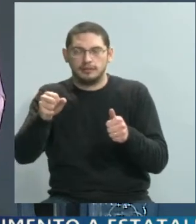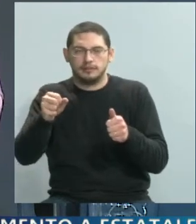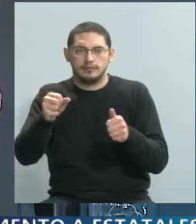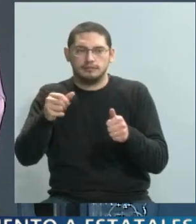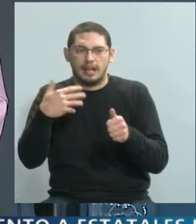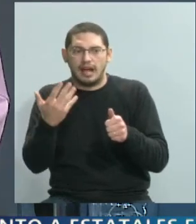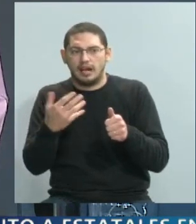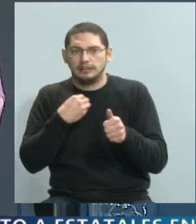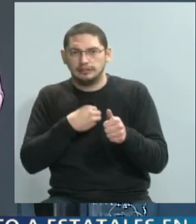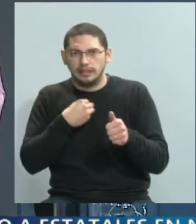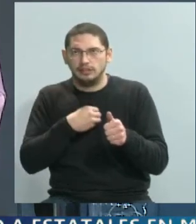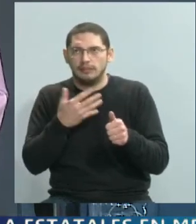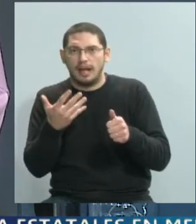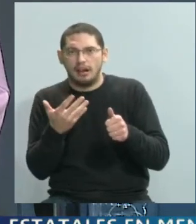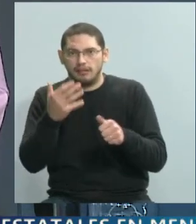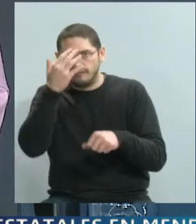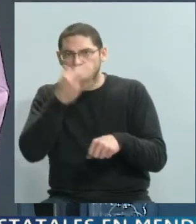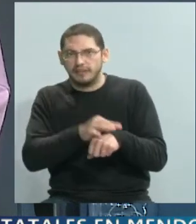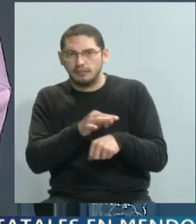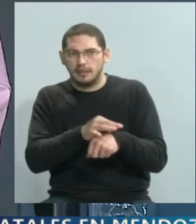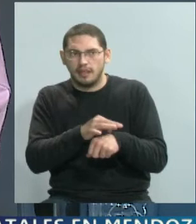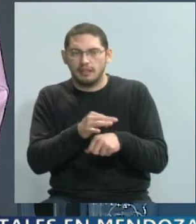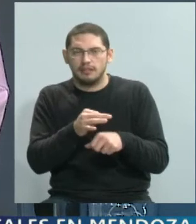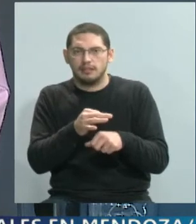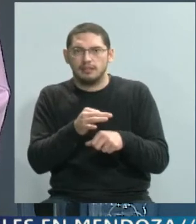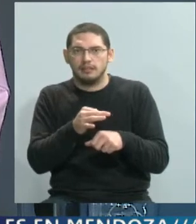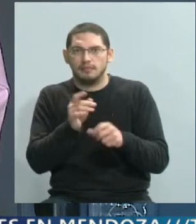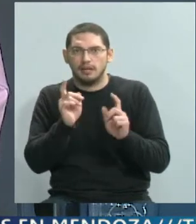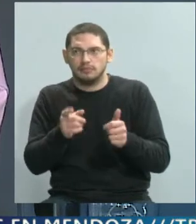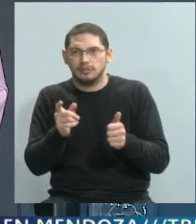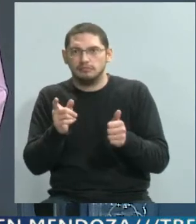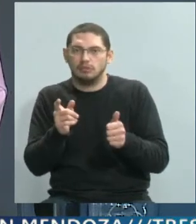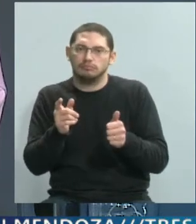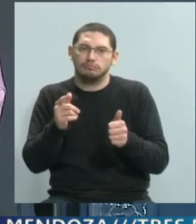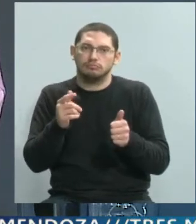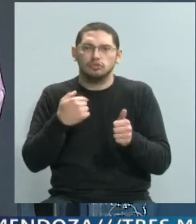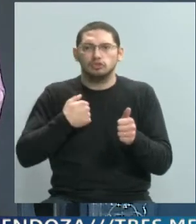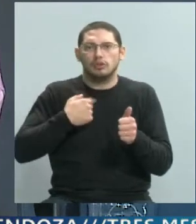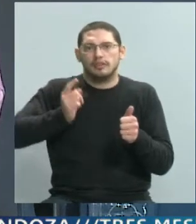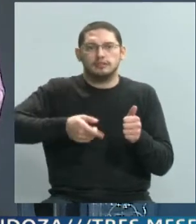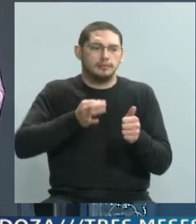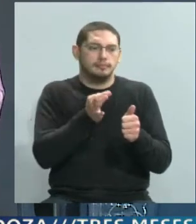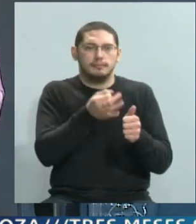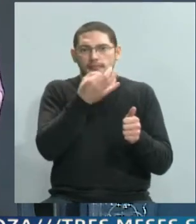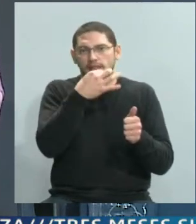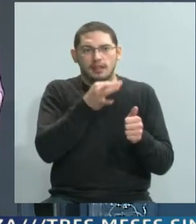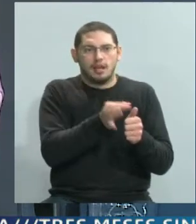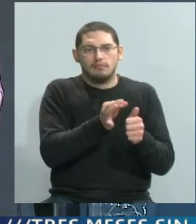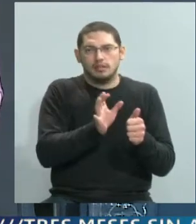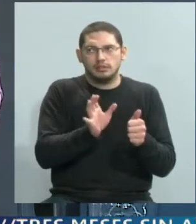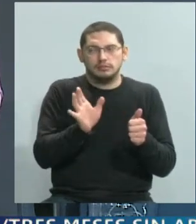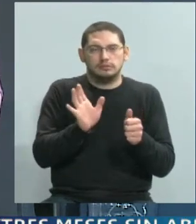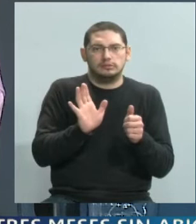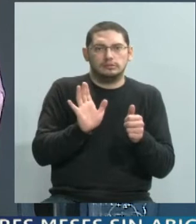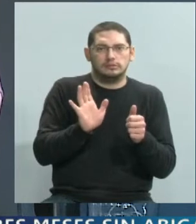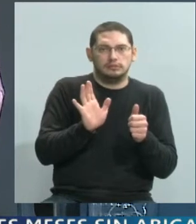síntoma o tienen alguna enfermedad, más allá de eso también está el riesgo de que los mediquen, de que decidan darles algún tipo de medicación por motus propio, porque